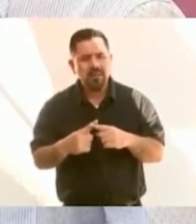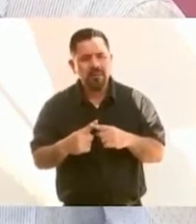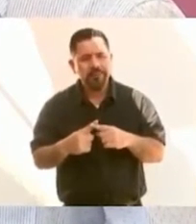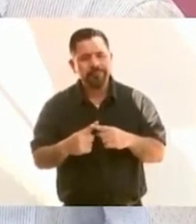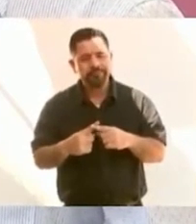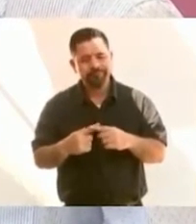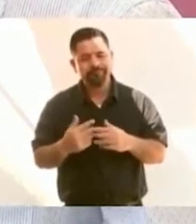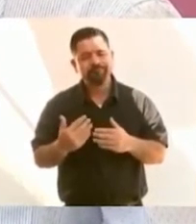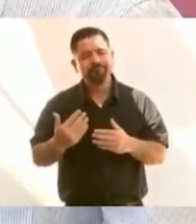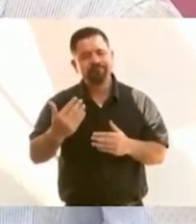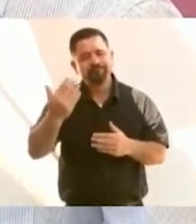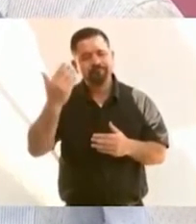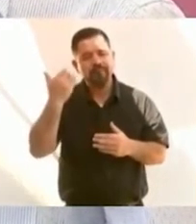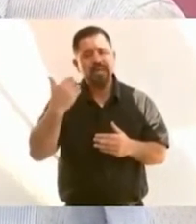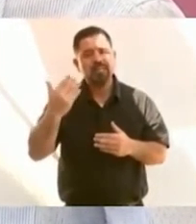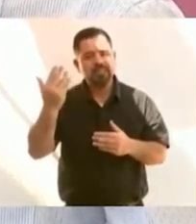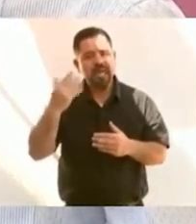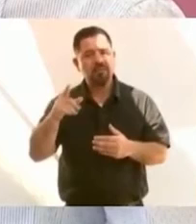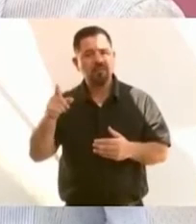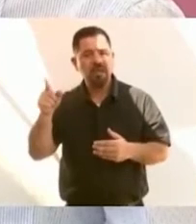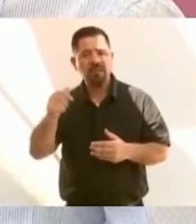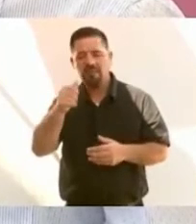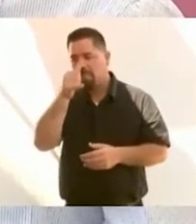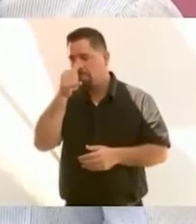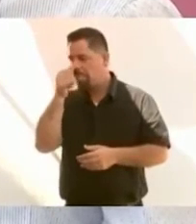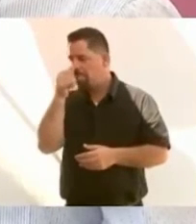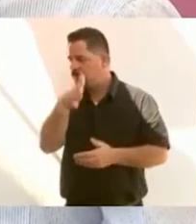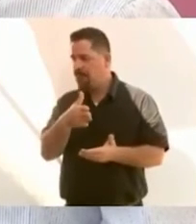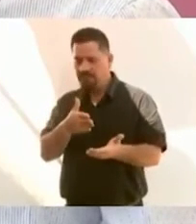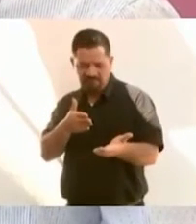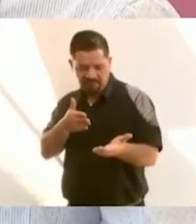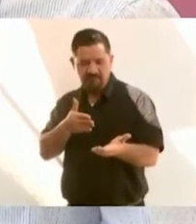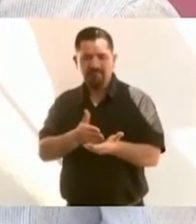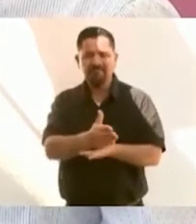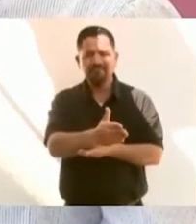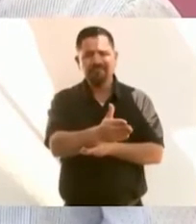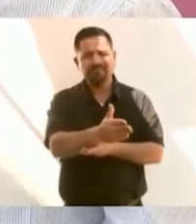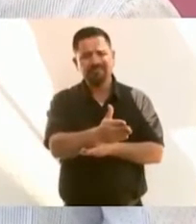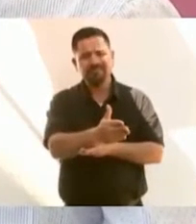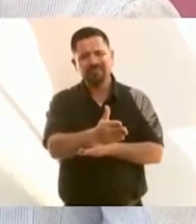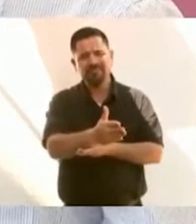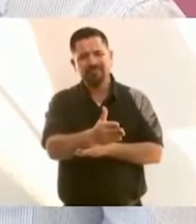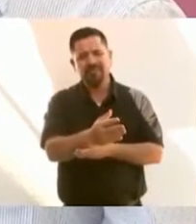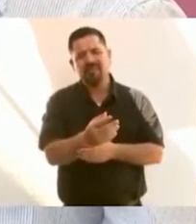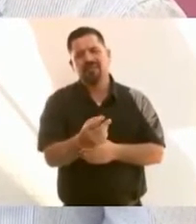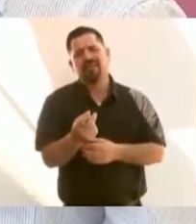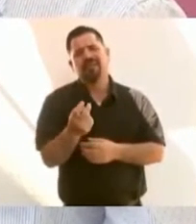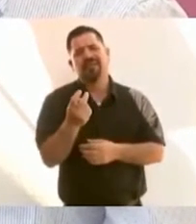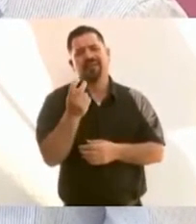de manera arbitraria y represiva. Eso